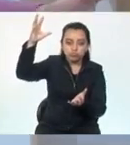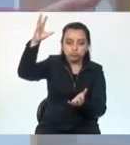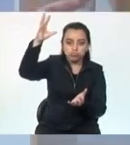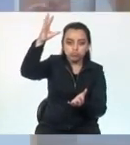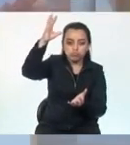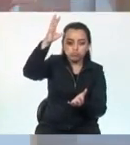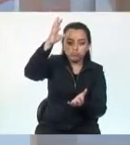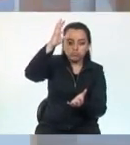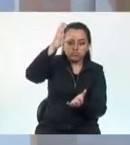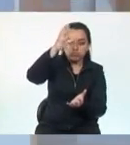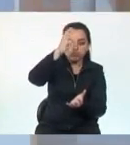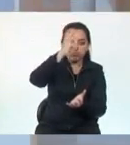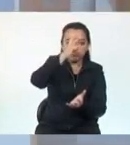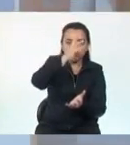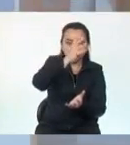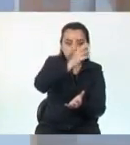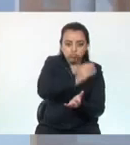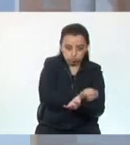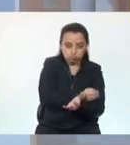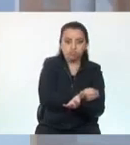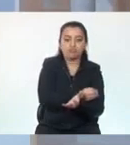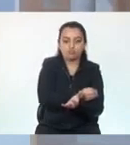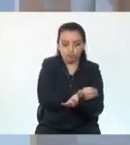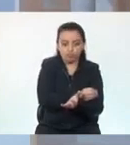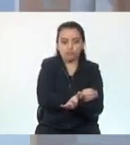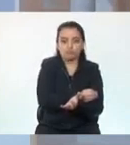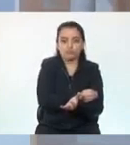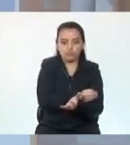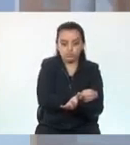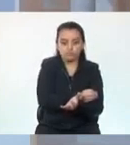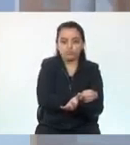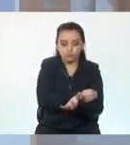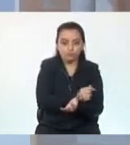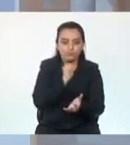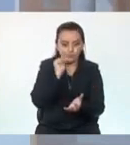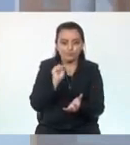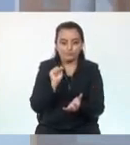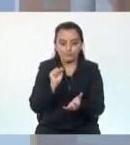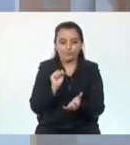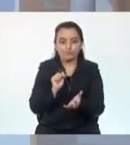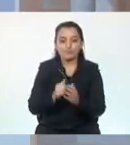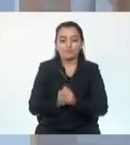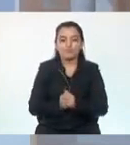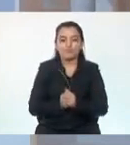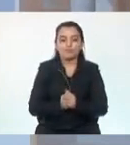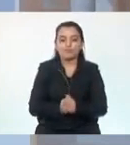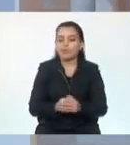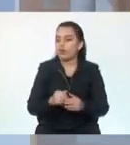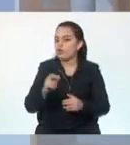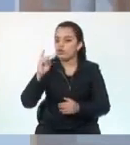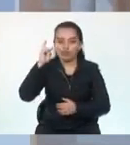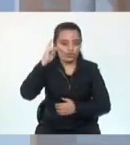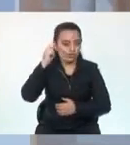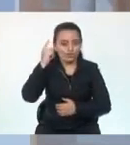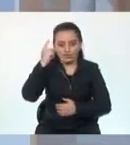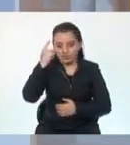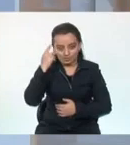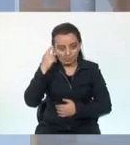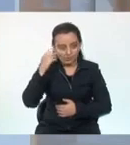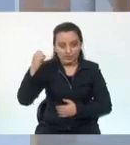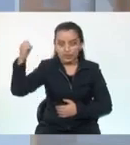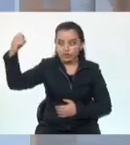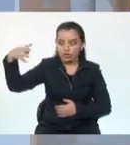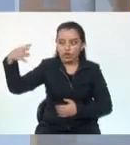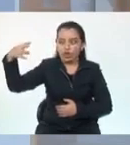y se oculta al oeste. Esto no significa que el Sol se mueva, sino que lo